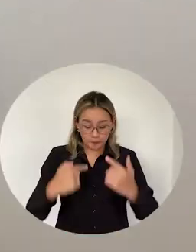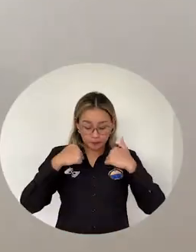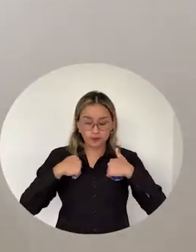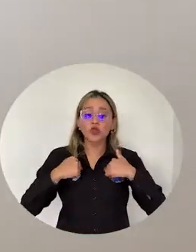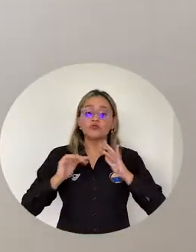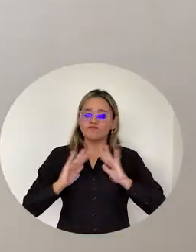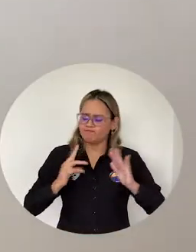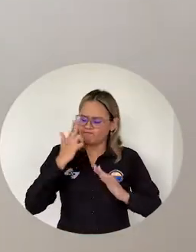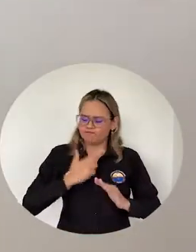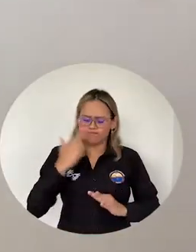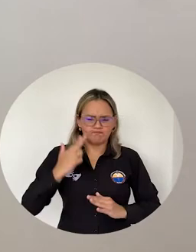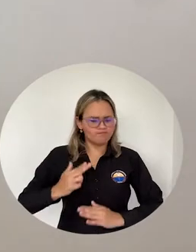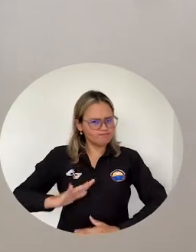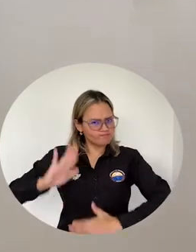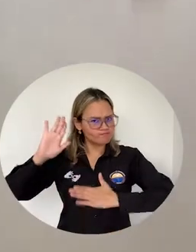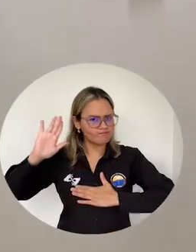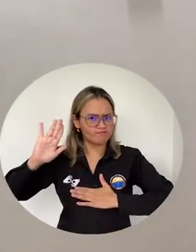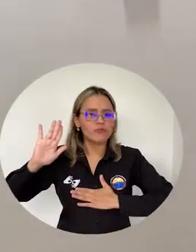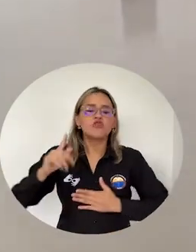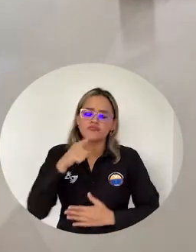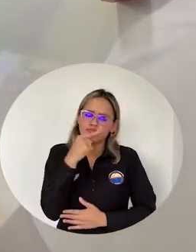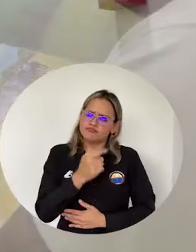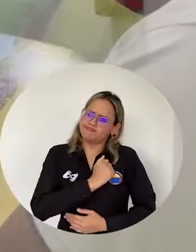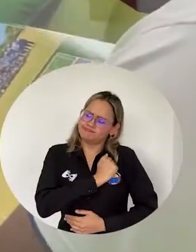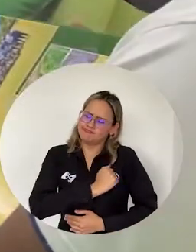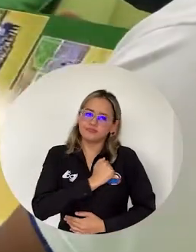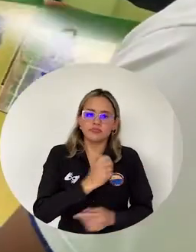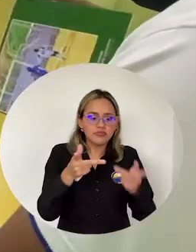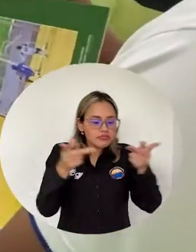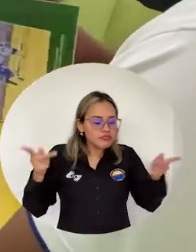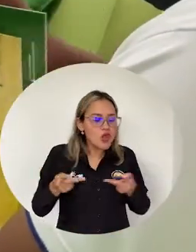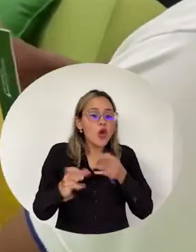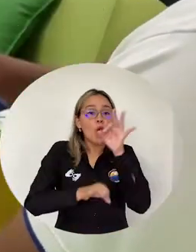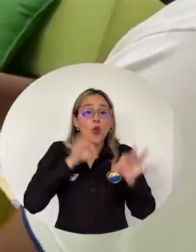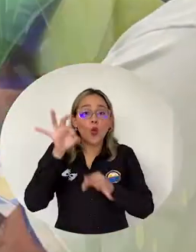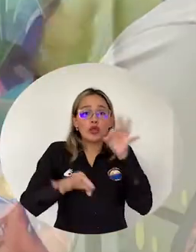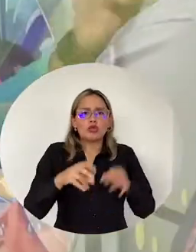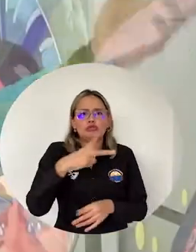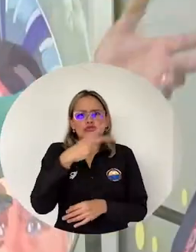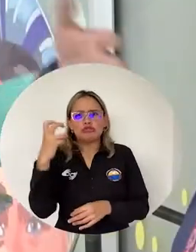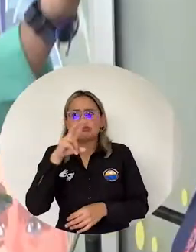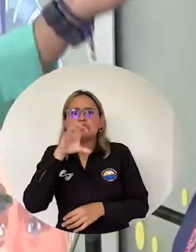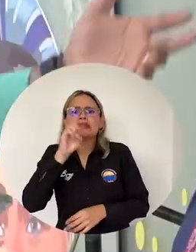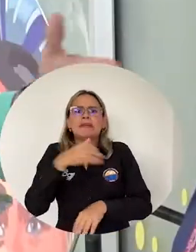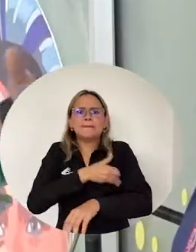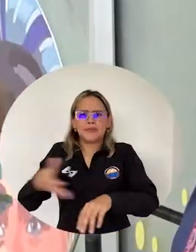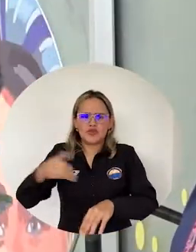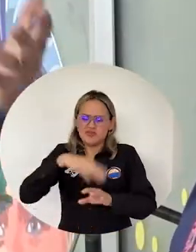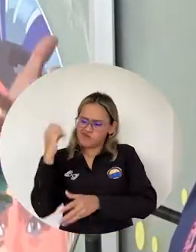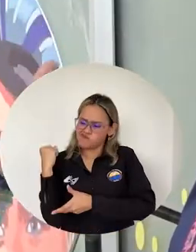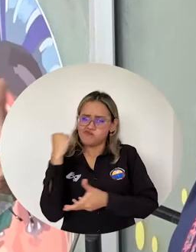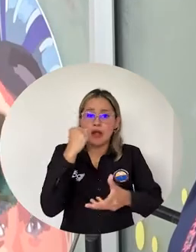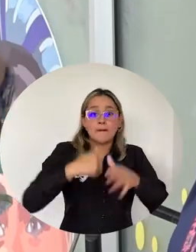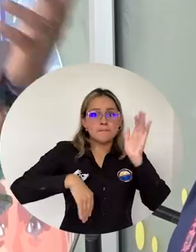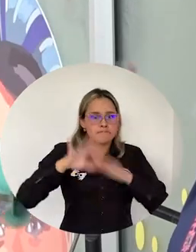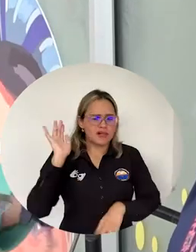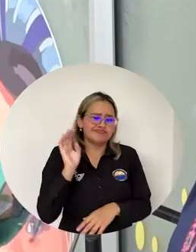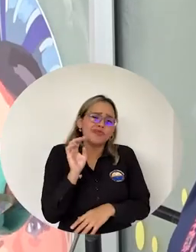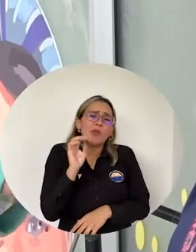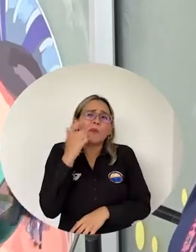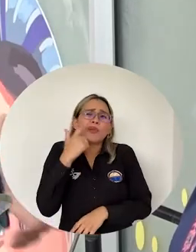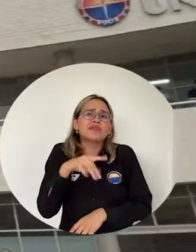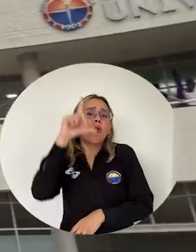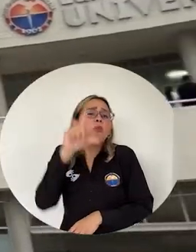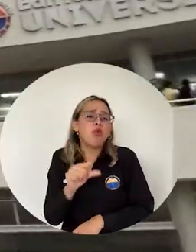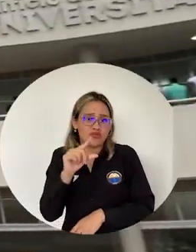Yo hago mis compromisos siempre Este espacio es para que lo cuiden 250 millones de pesos de inversión en equipos, en cosas pocos para lo que hacen las